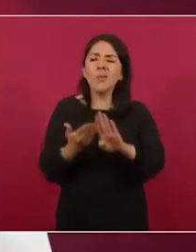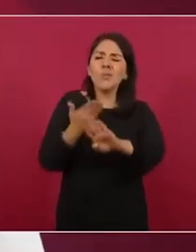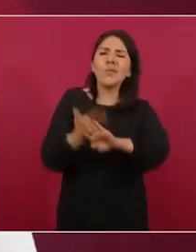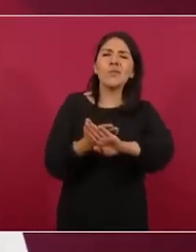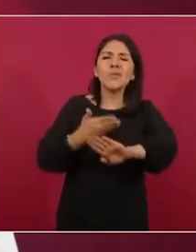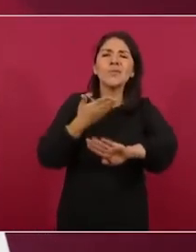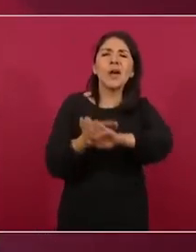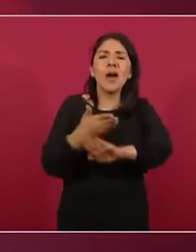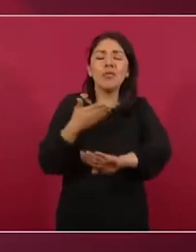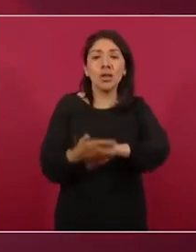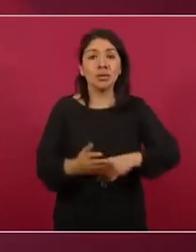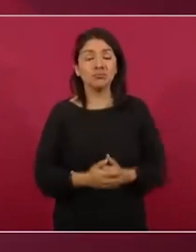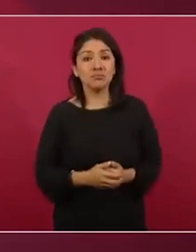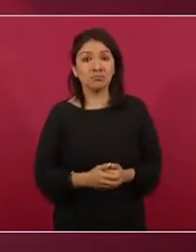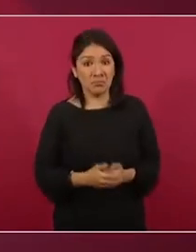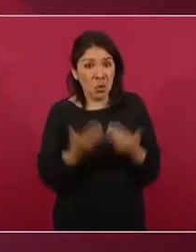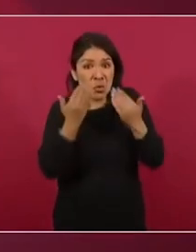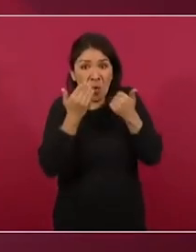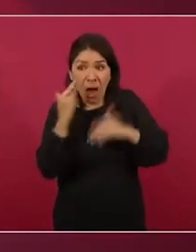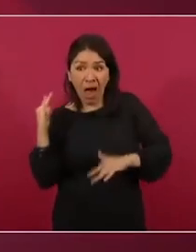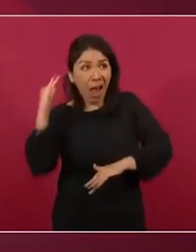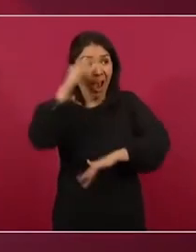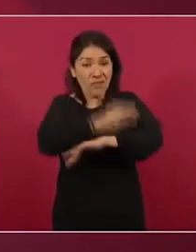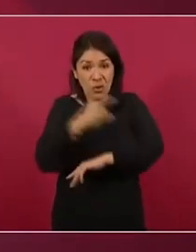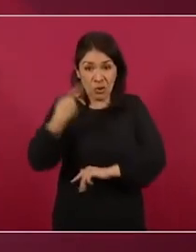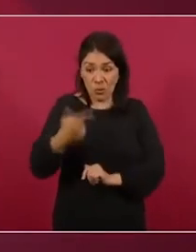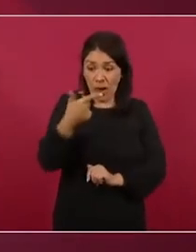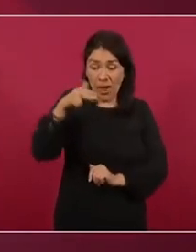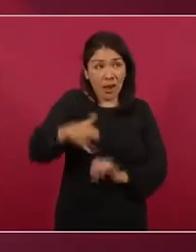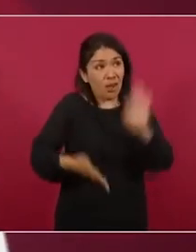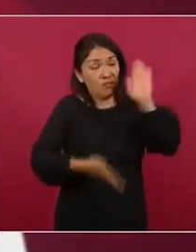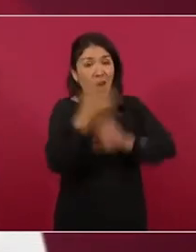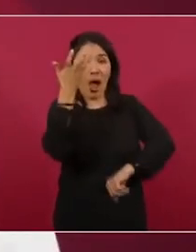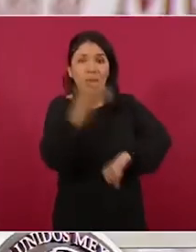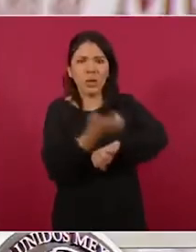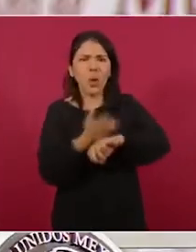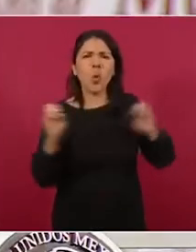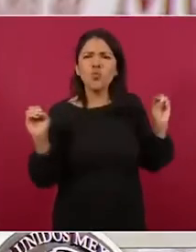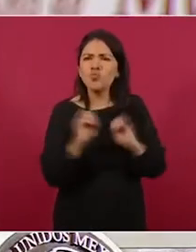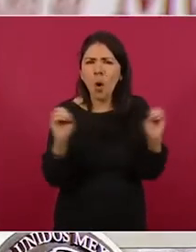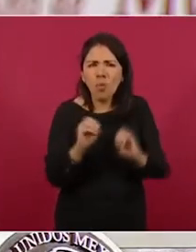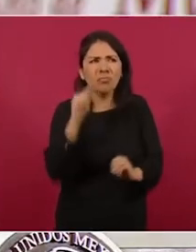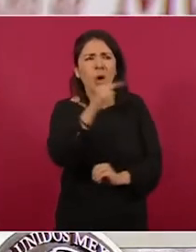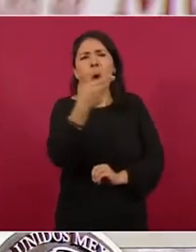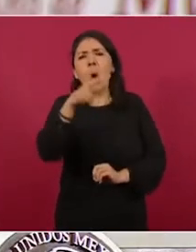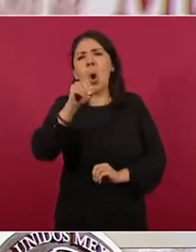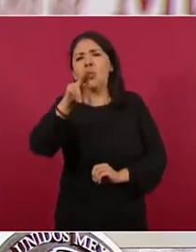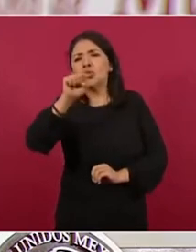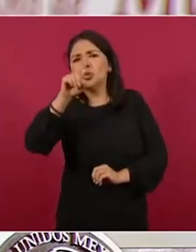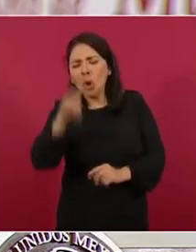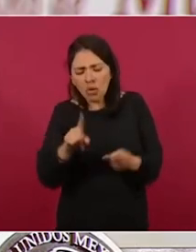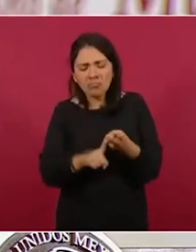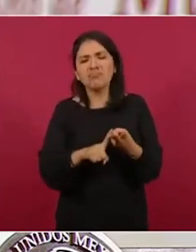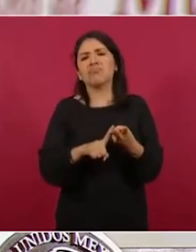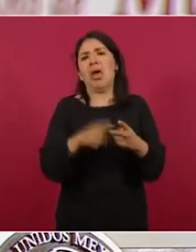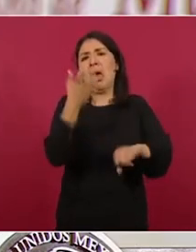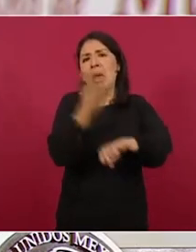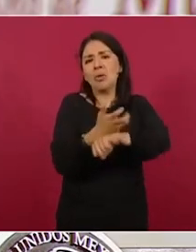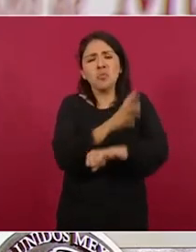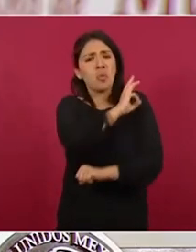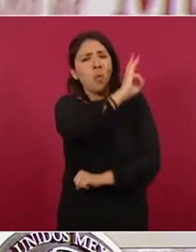No hubo avión de la Guardia Nacional en Estados Unidos ni en Houston, ni en Washington